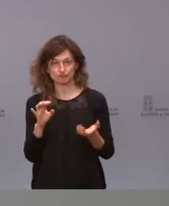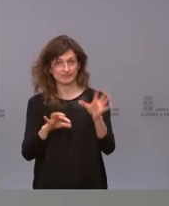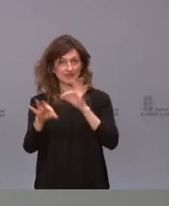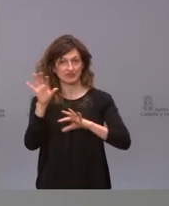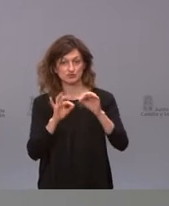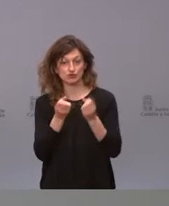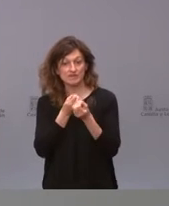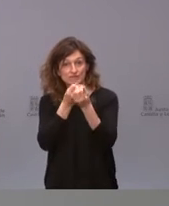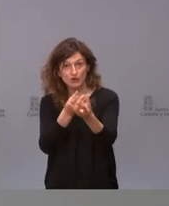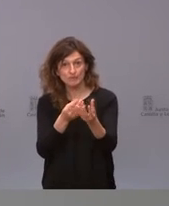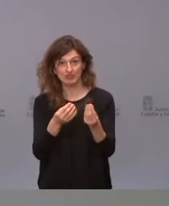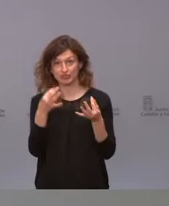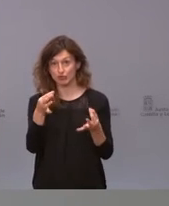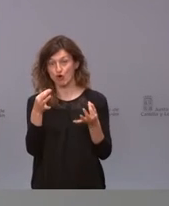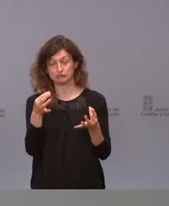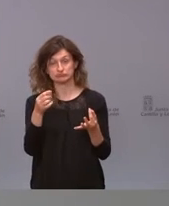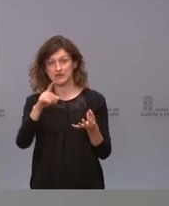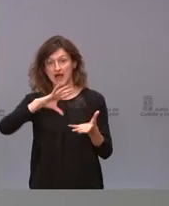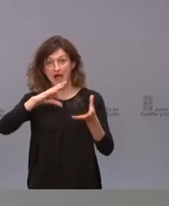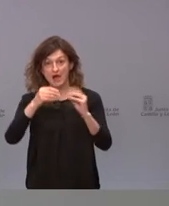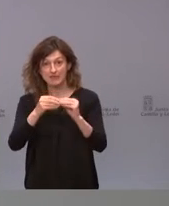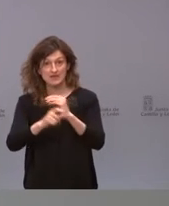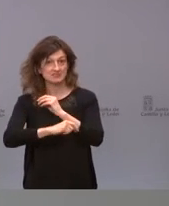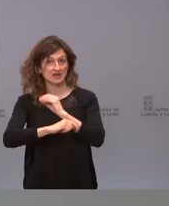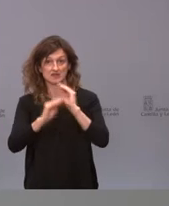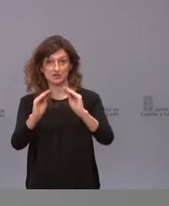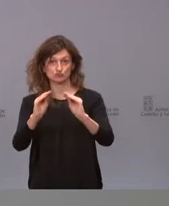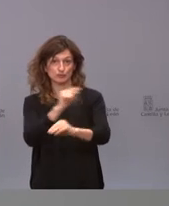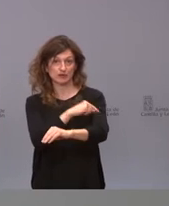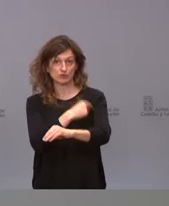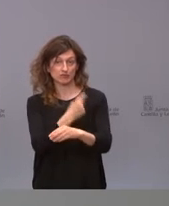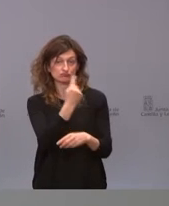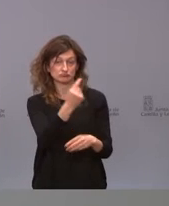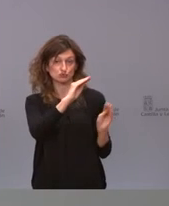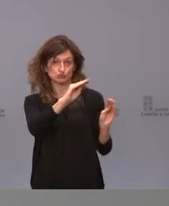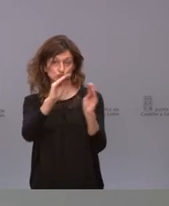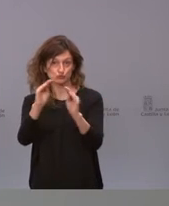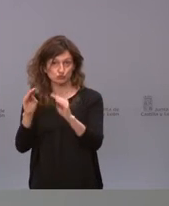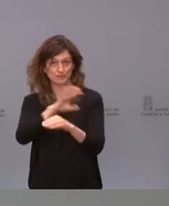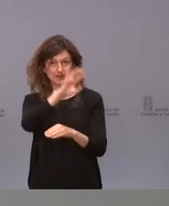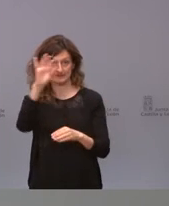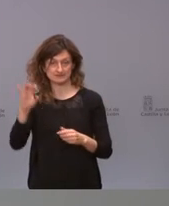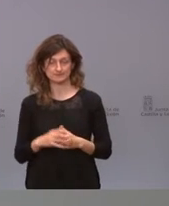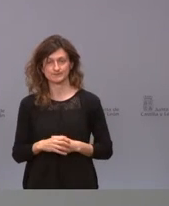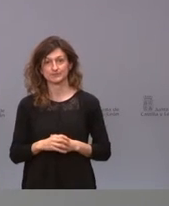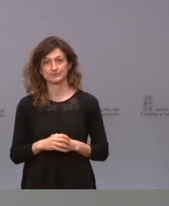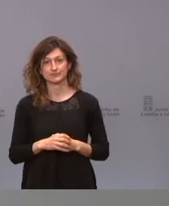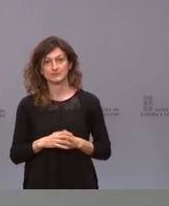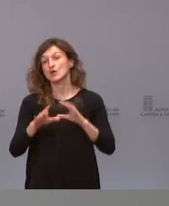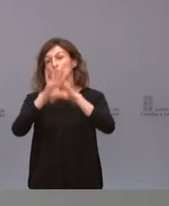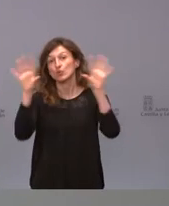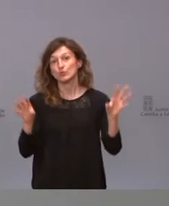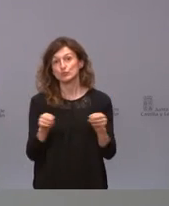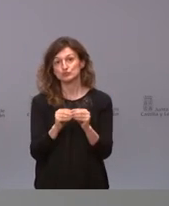información adecuen su estrategia de vacunación en cada uno de los países. Las conclusiones